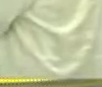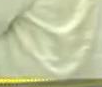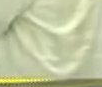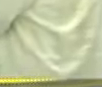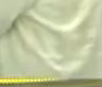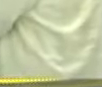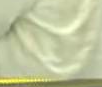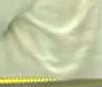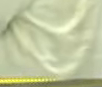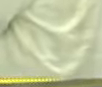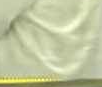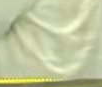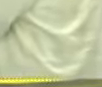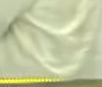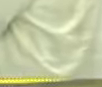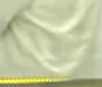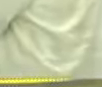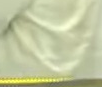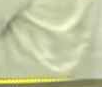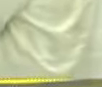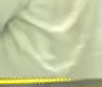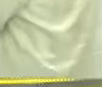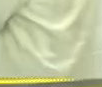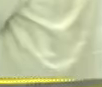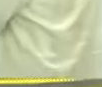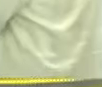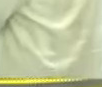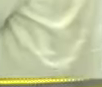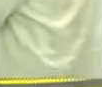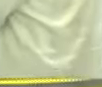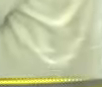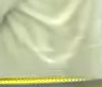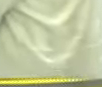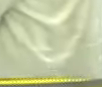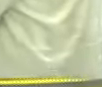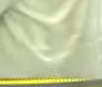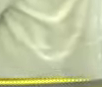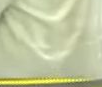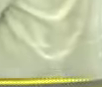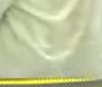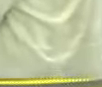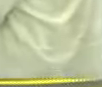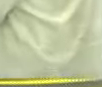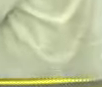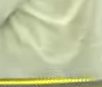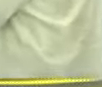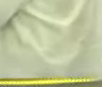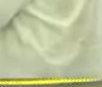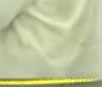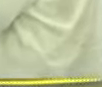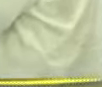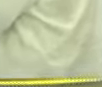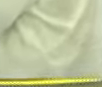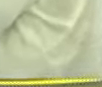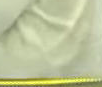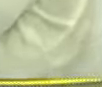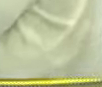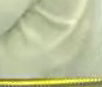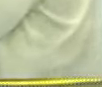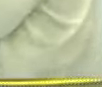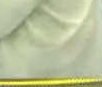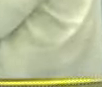Venezuela Bella muy agradecido por todos estos grandes aportes que nos han hecho a nuestra Escuela de Enfermería paso a paso